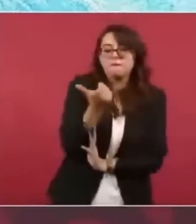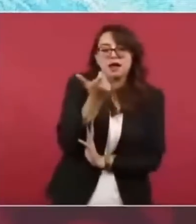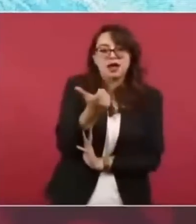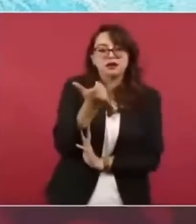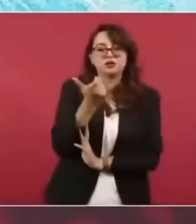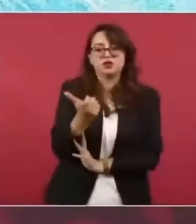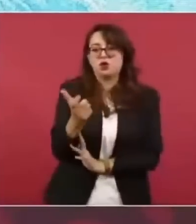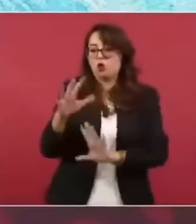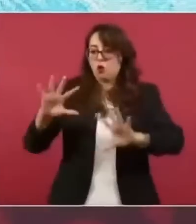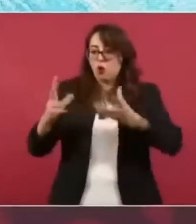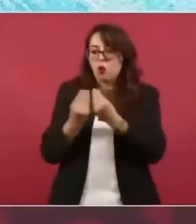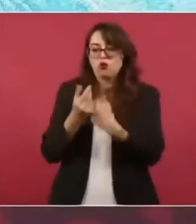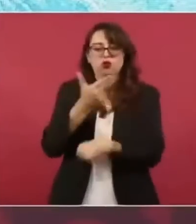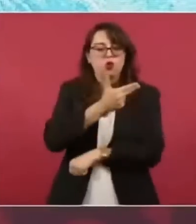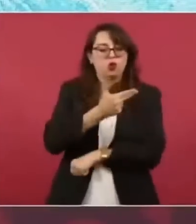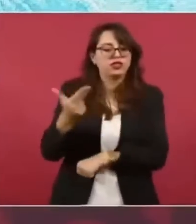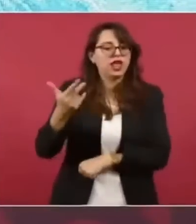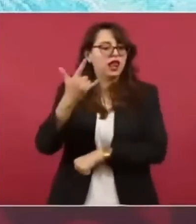aeropuertos todo